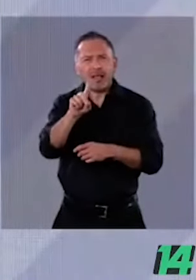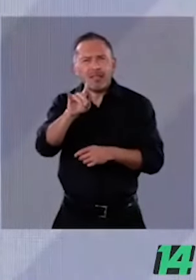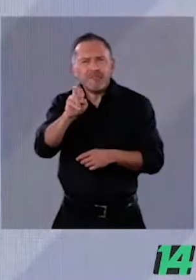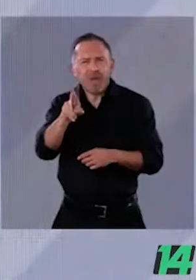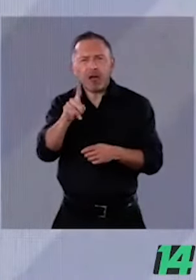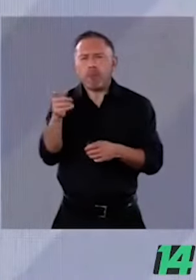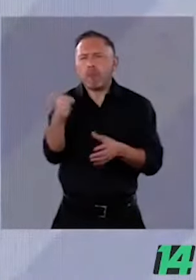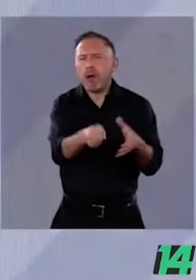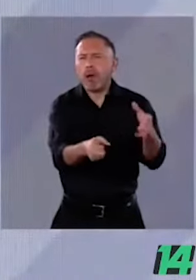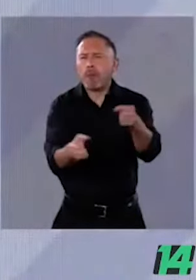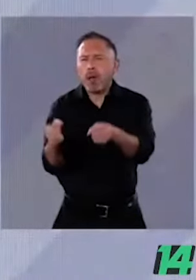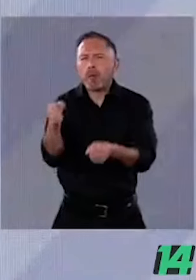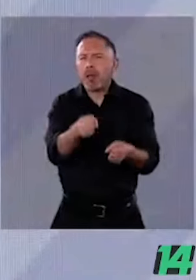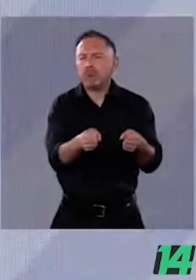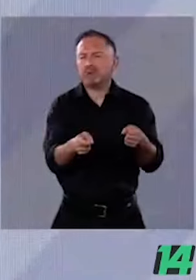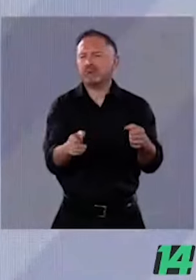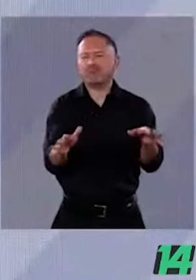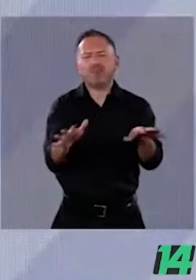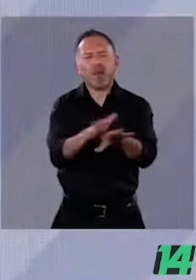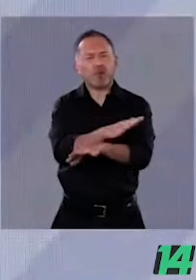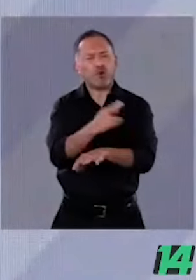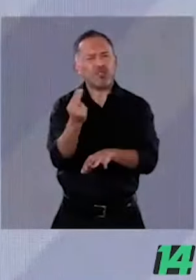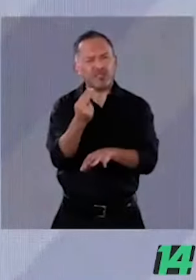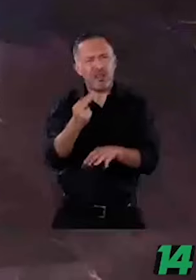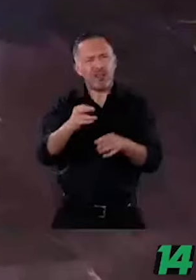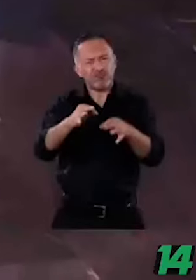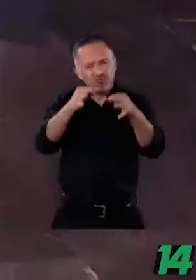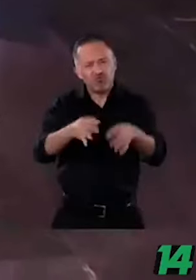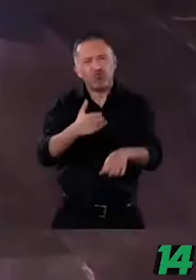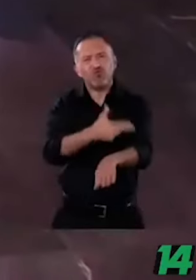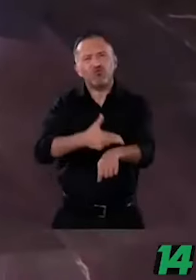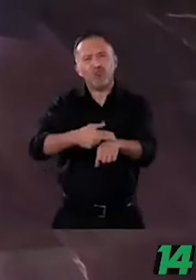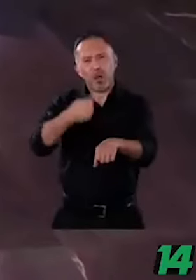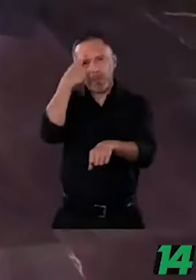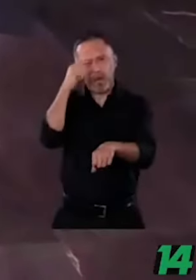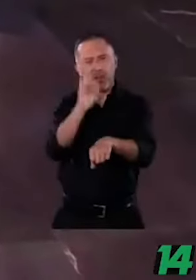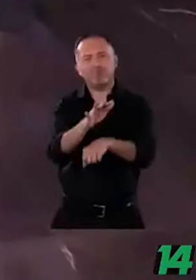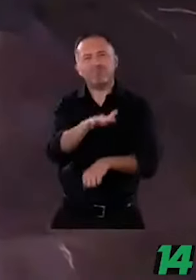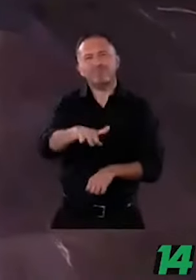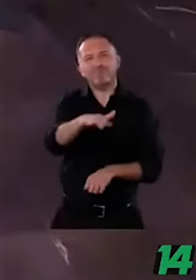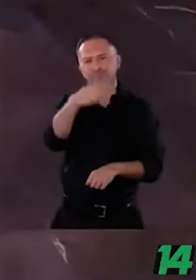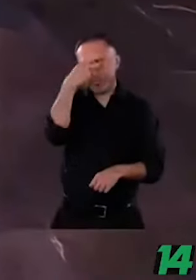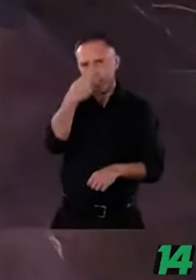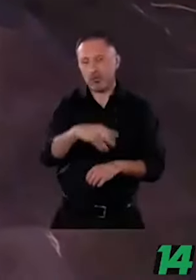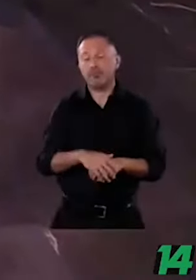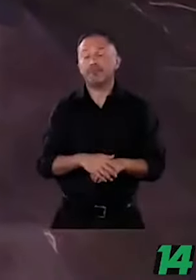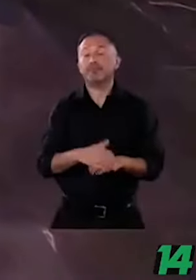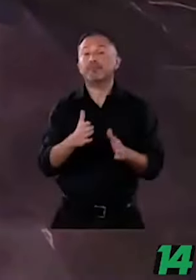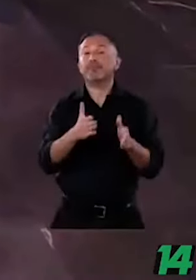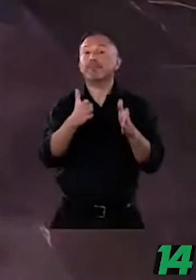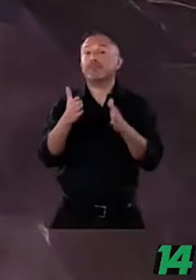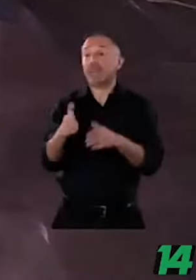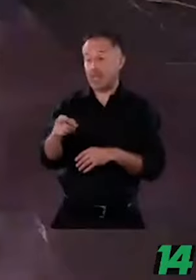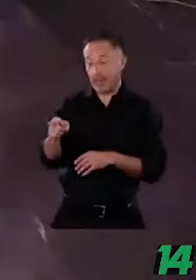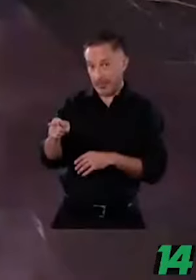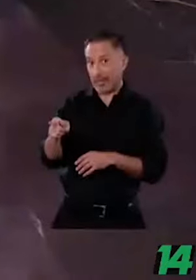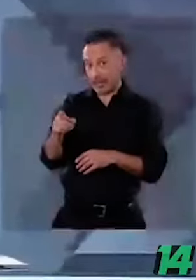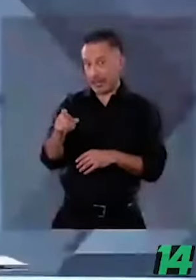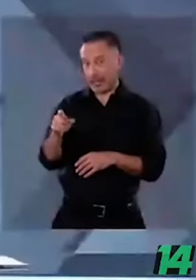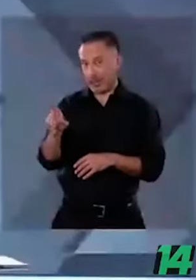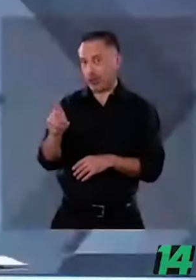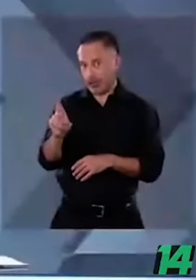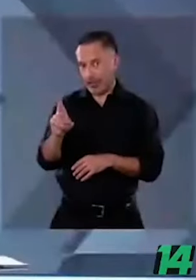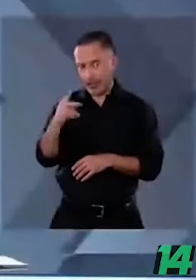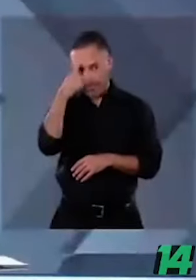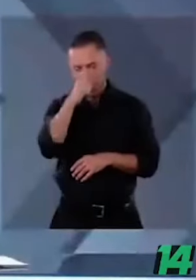al servicio de las ciudadanas y de los ciudadanos de México. La pregunta que Xochitl Gálvez le hace al resto de las candidaturas es la